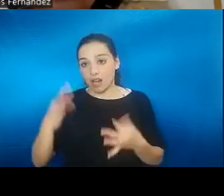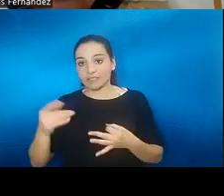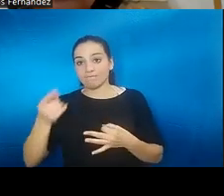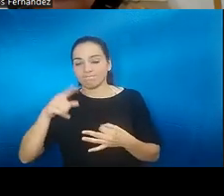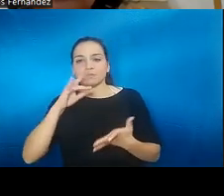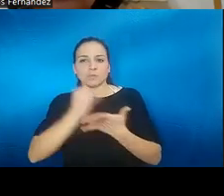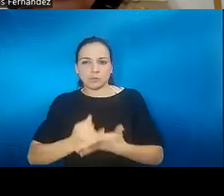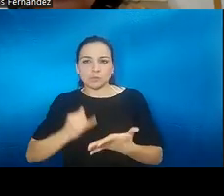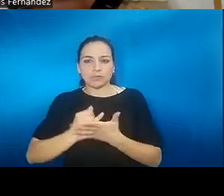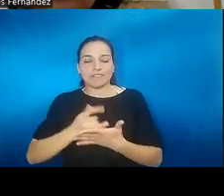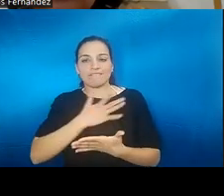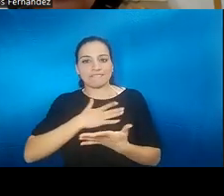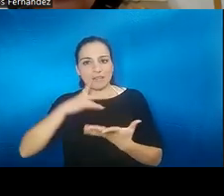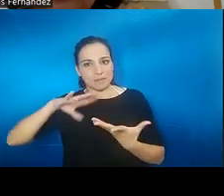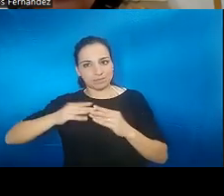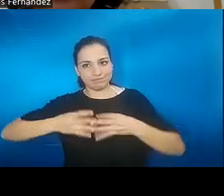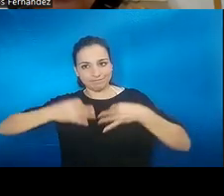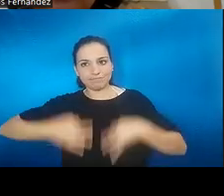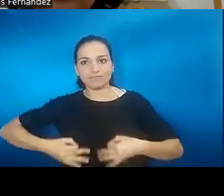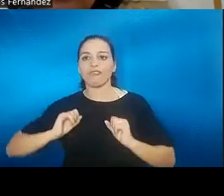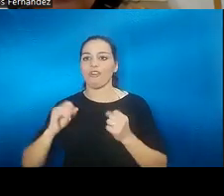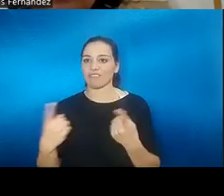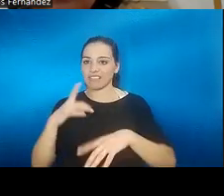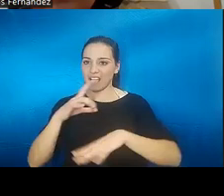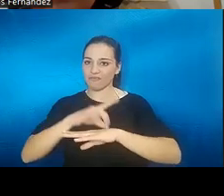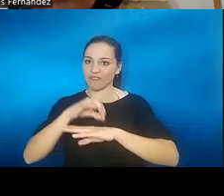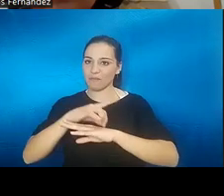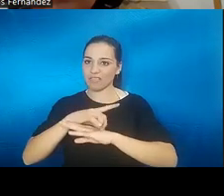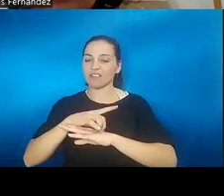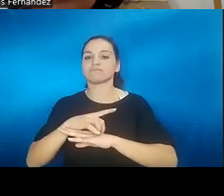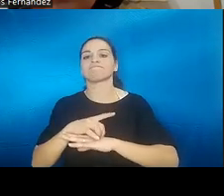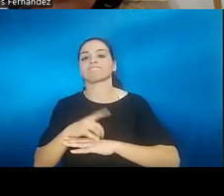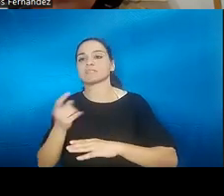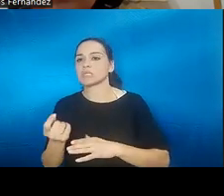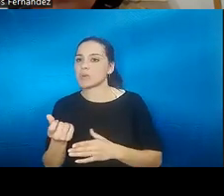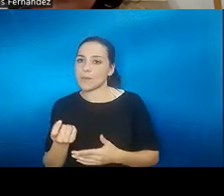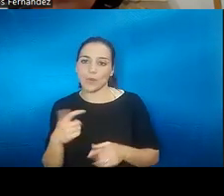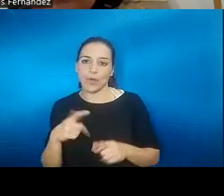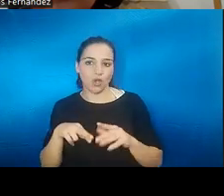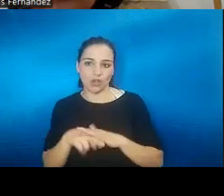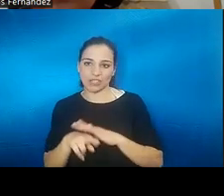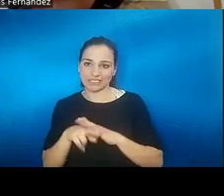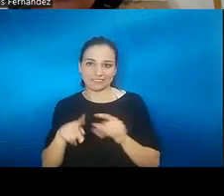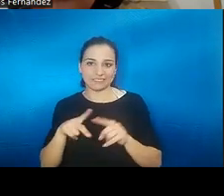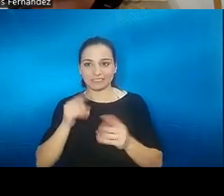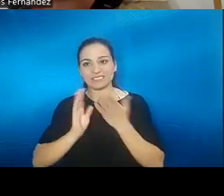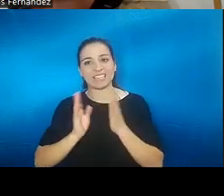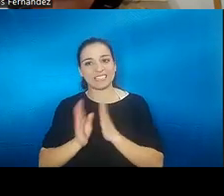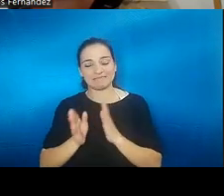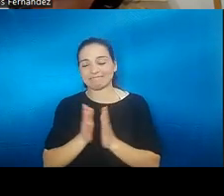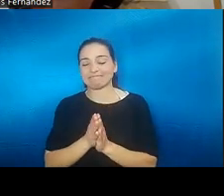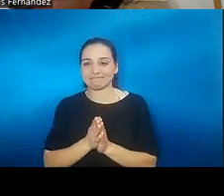objetivar la enfermedad y poco armamento poca artillería para tratarla que es donde